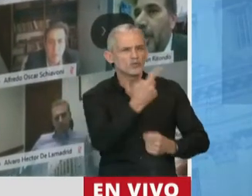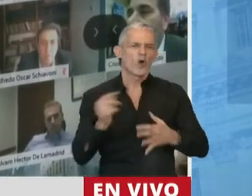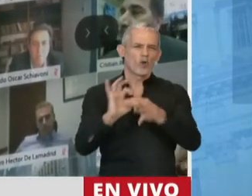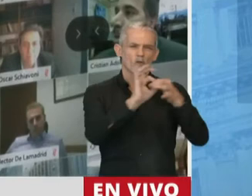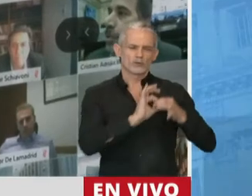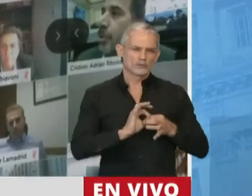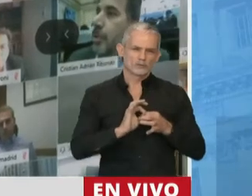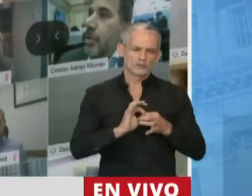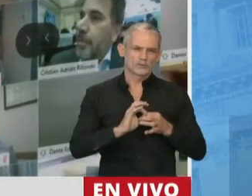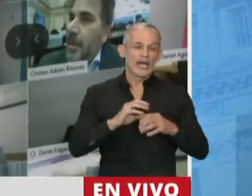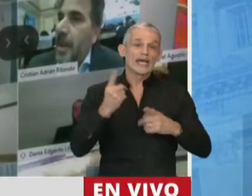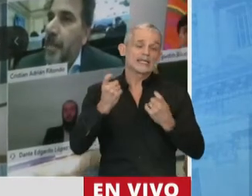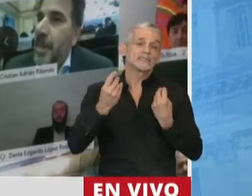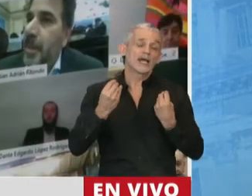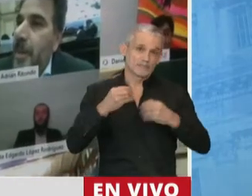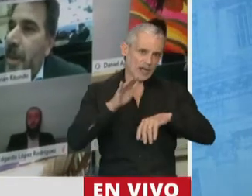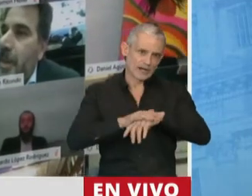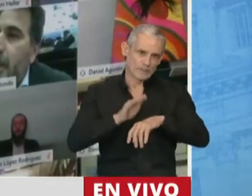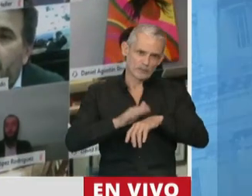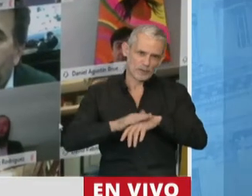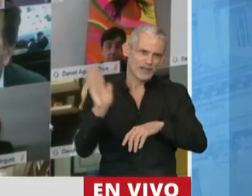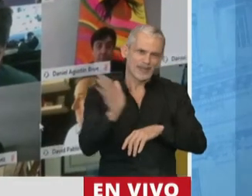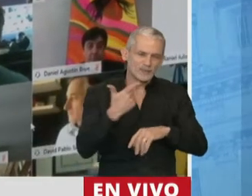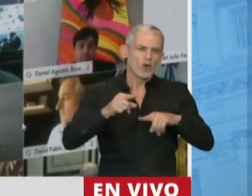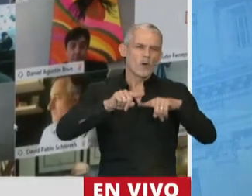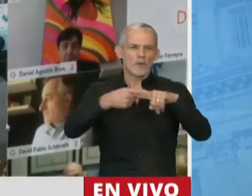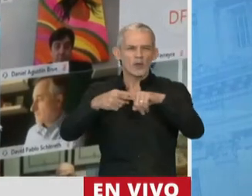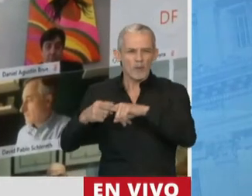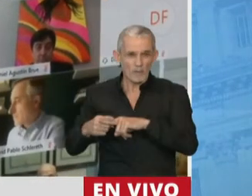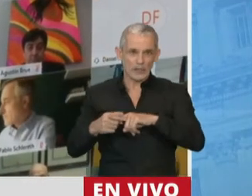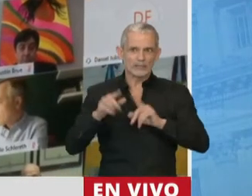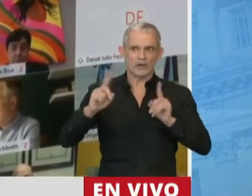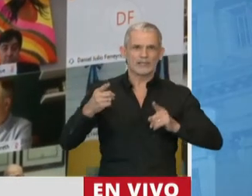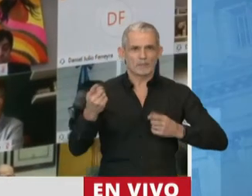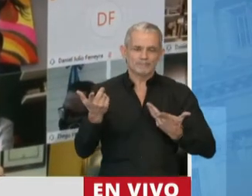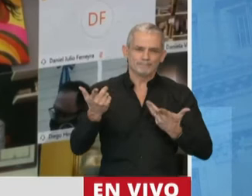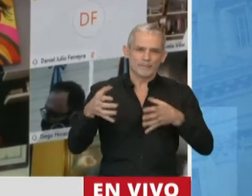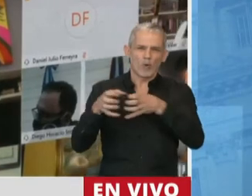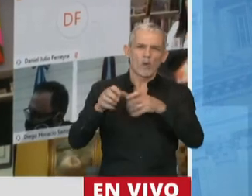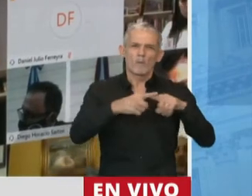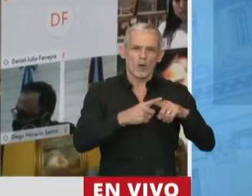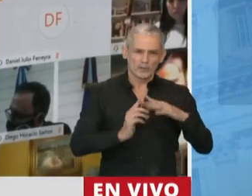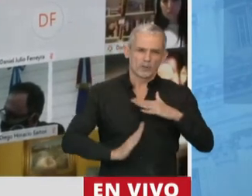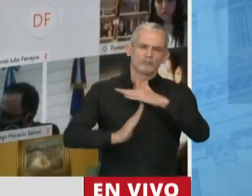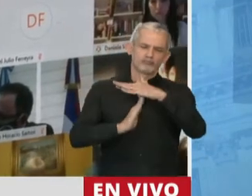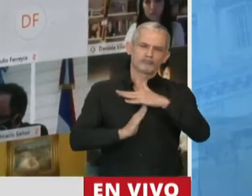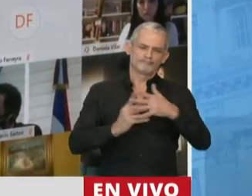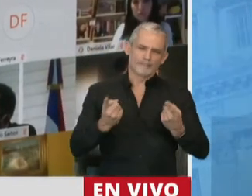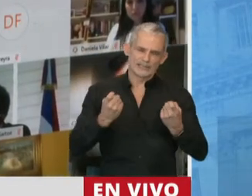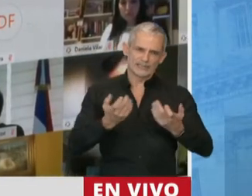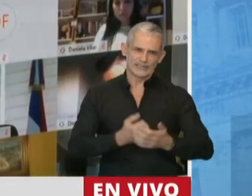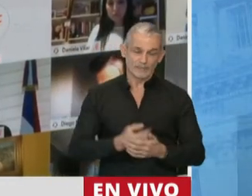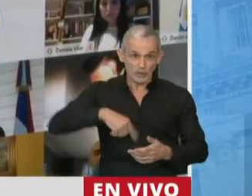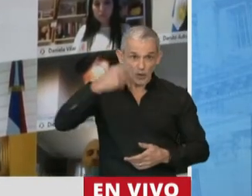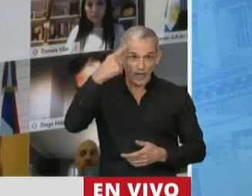necesitan principalmente de la responsabilidad de toda la dirigencia y en particular de la dirigencia política. Nosotros